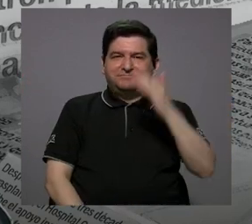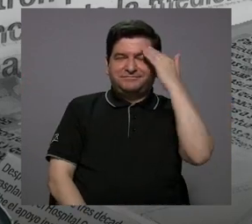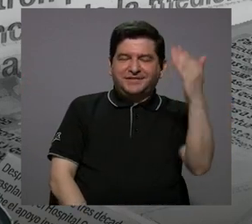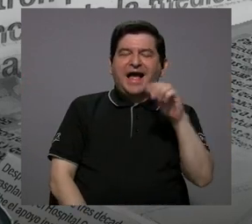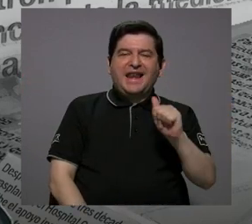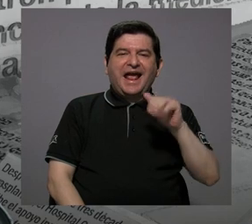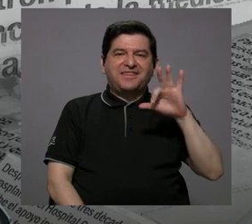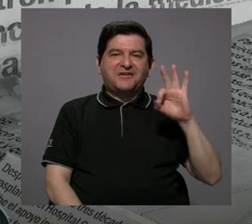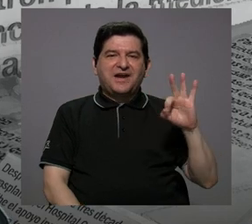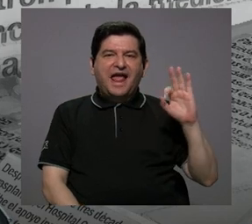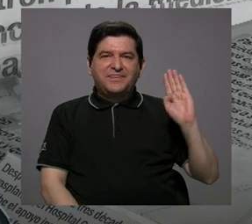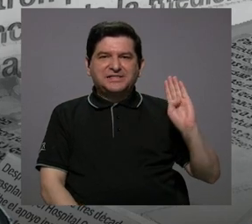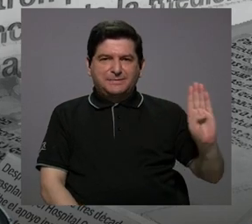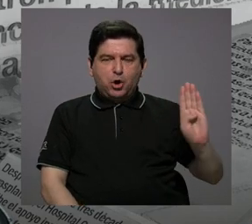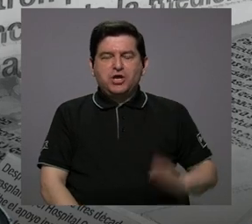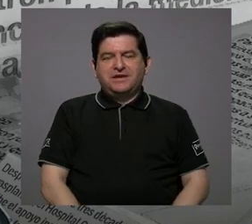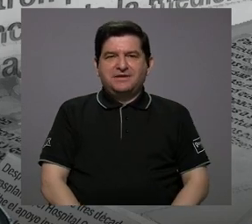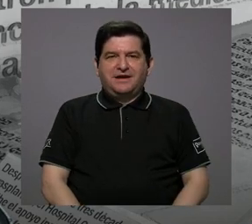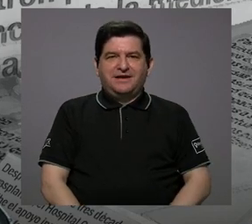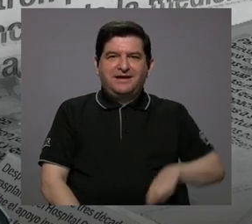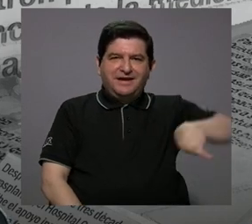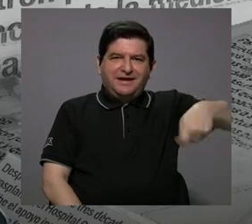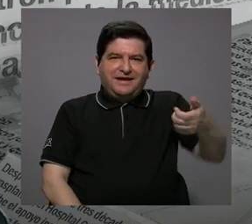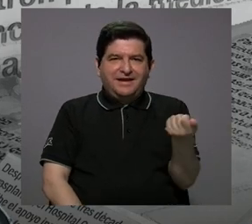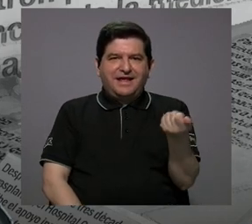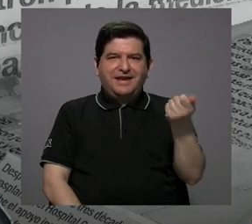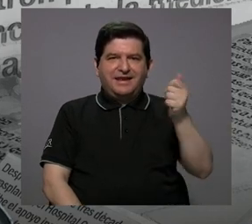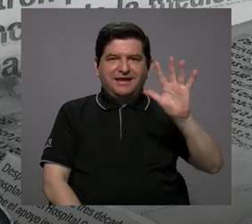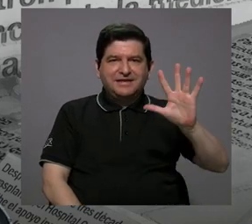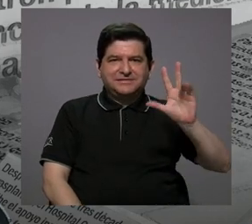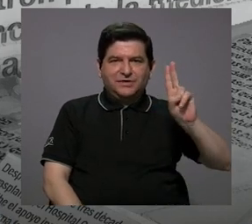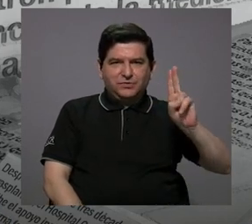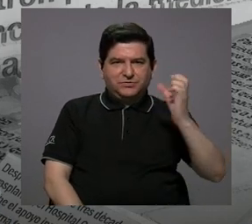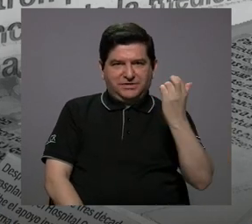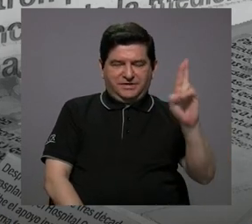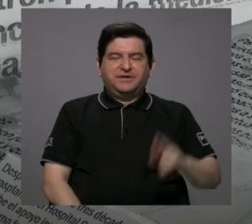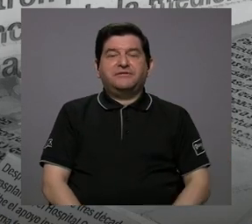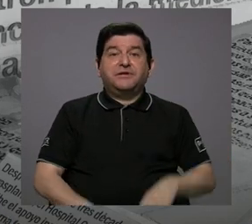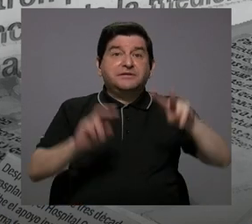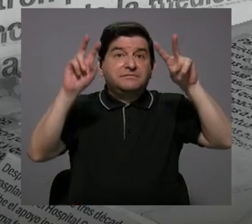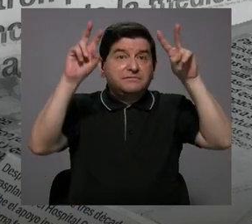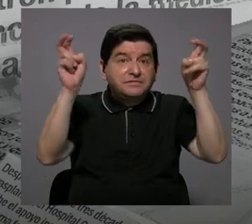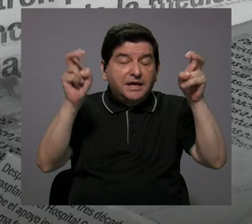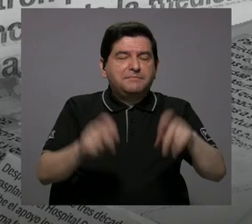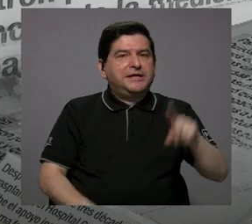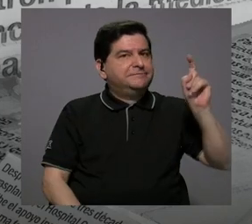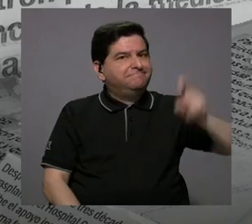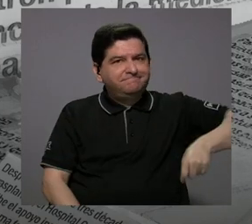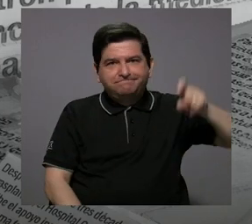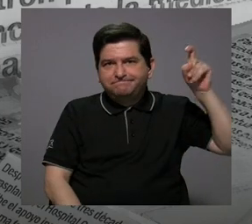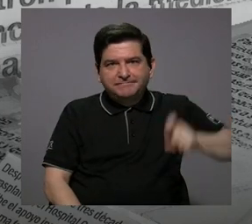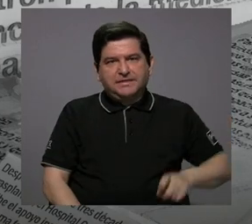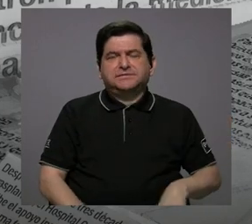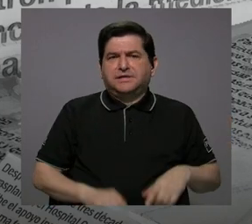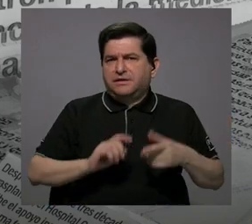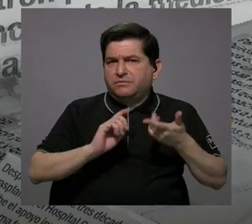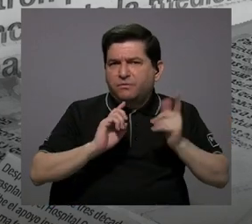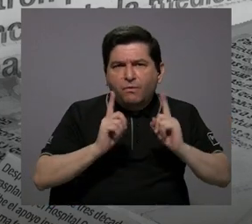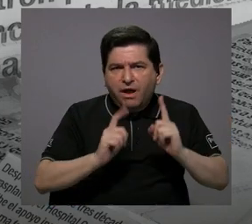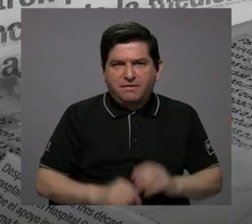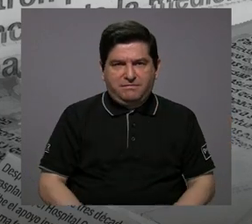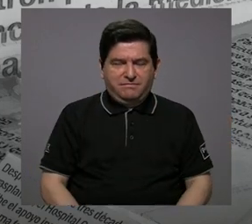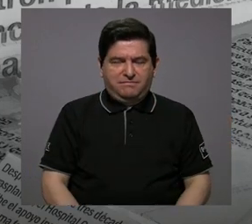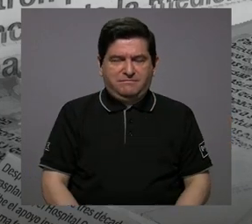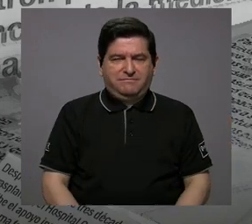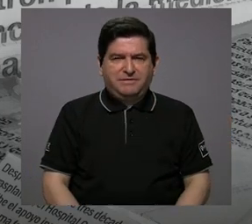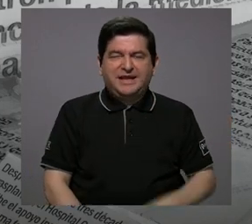saluda Alejandra Fernández Bonilla de 15 UCR. Y bueno, un tema indispensable es el